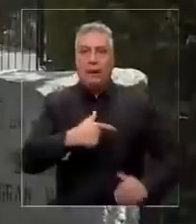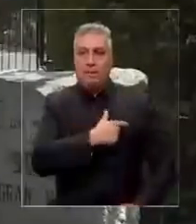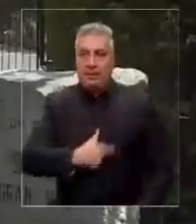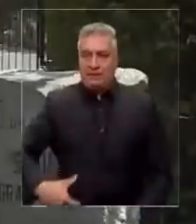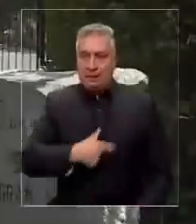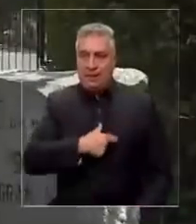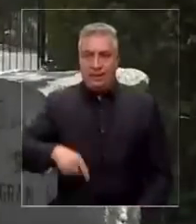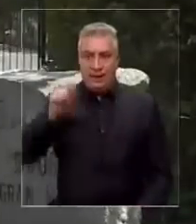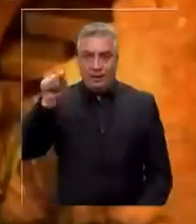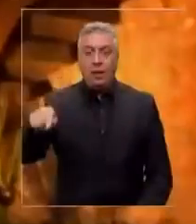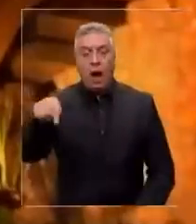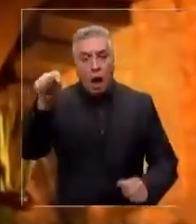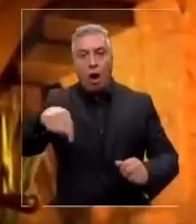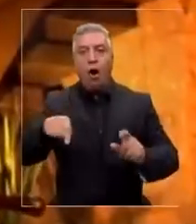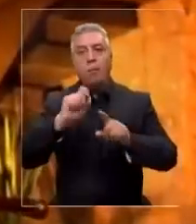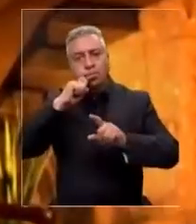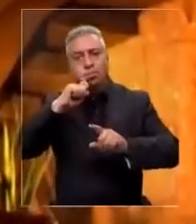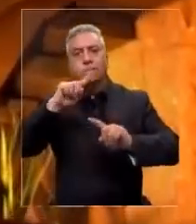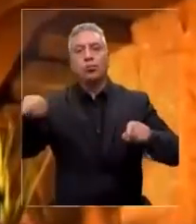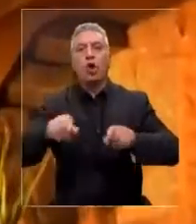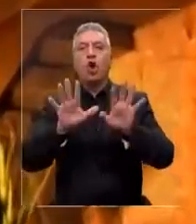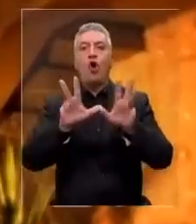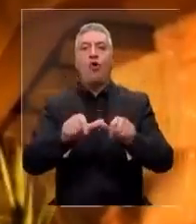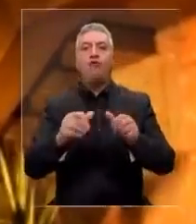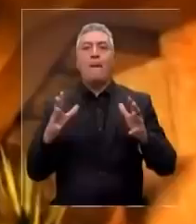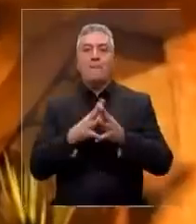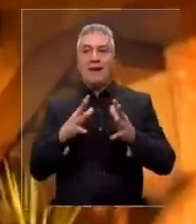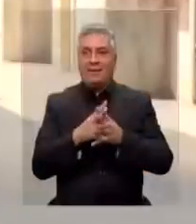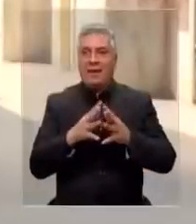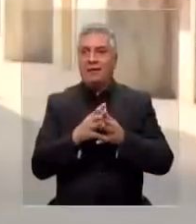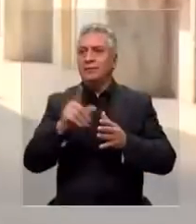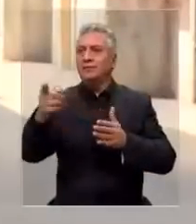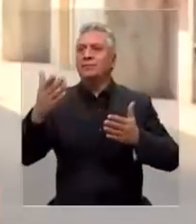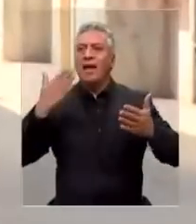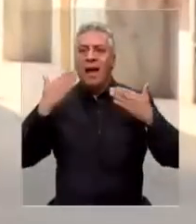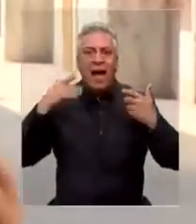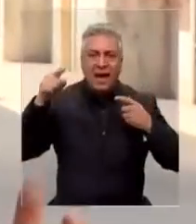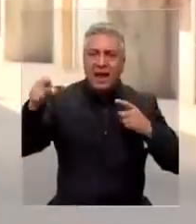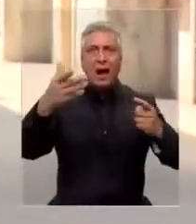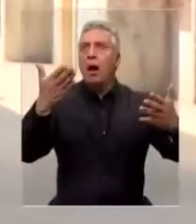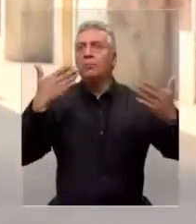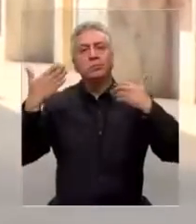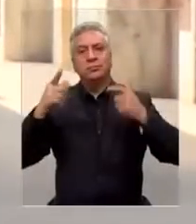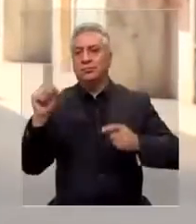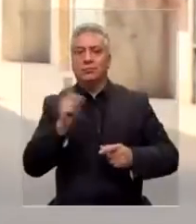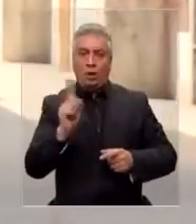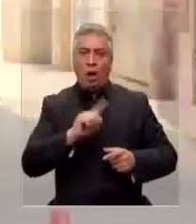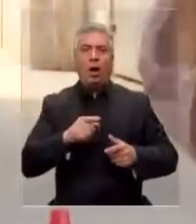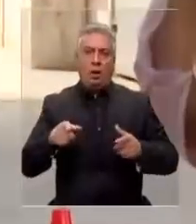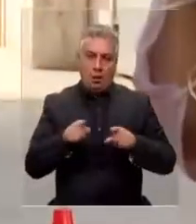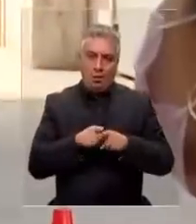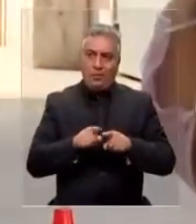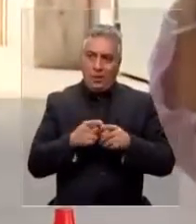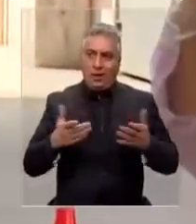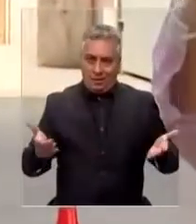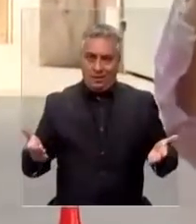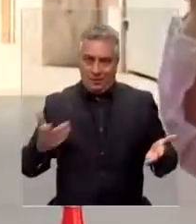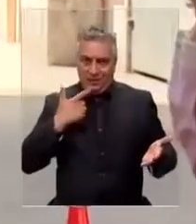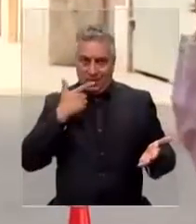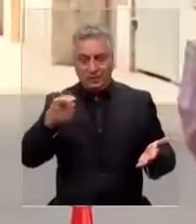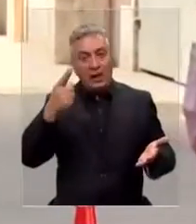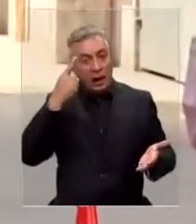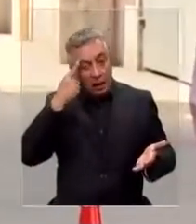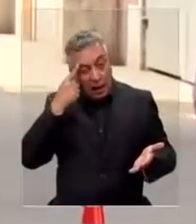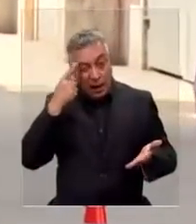conocida como Club Militar de Locurro. No es que le caiga mal el aire de Locurro, no, claramente da una señal de austeridad. Yo creo que él